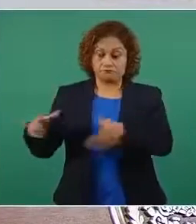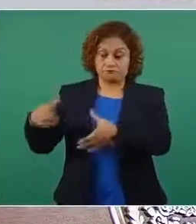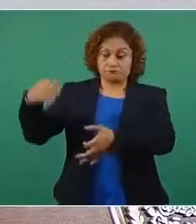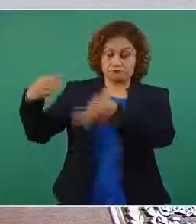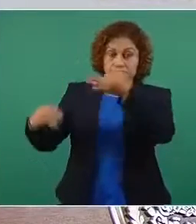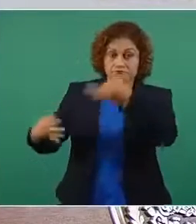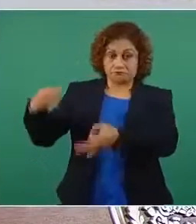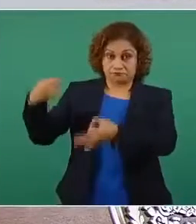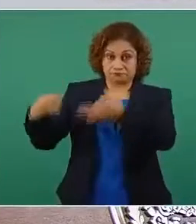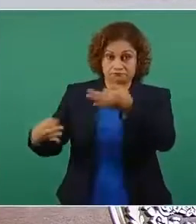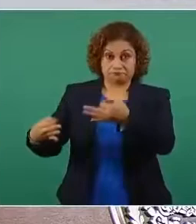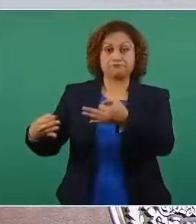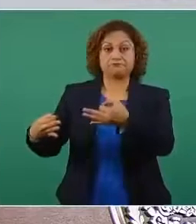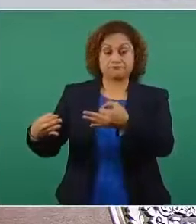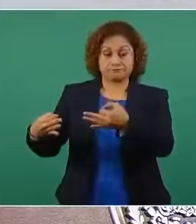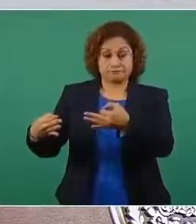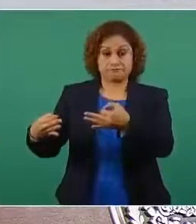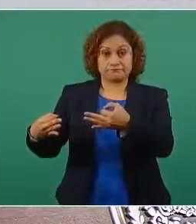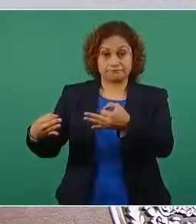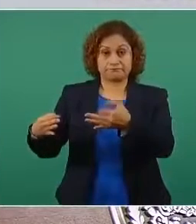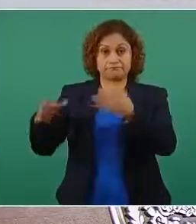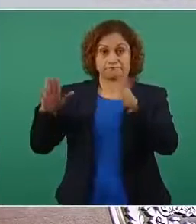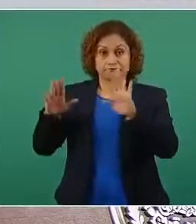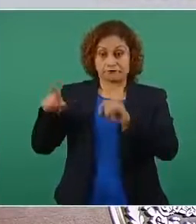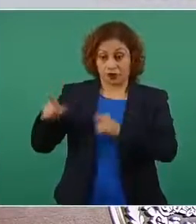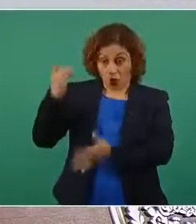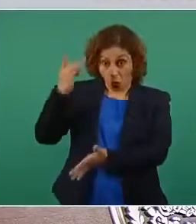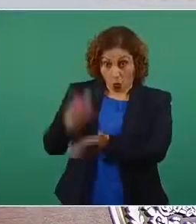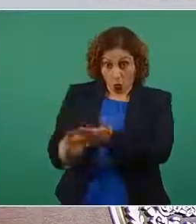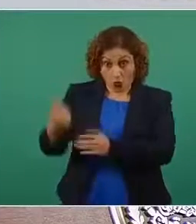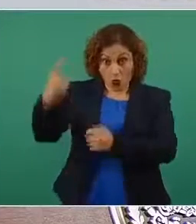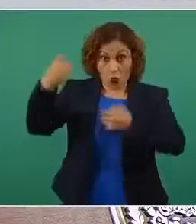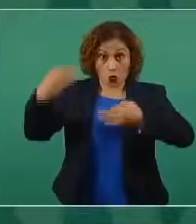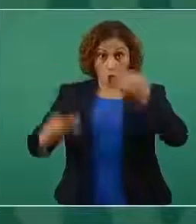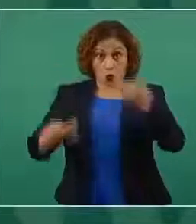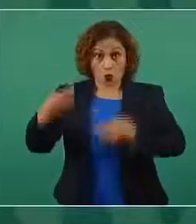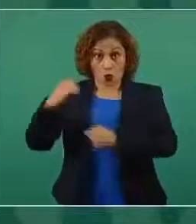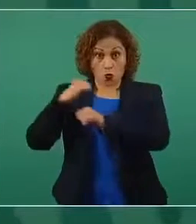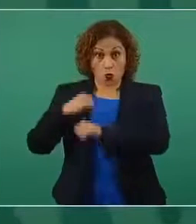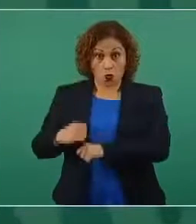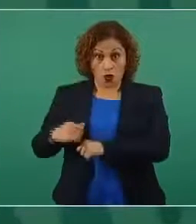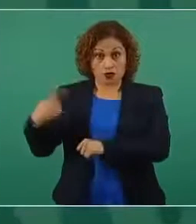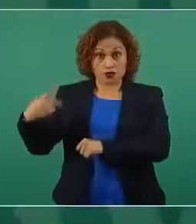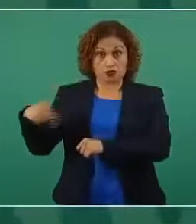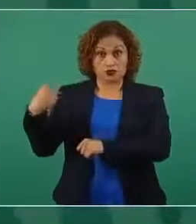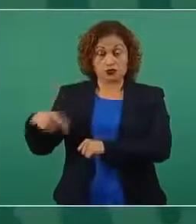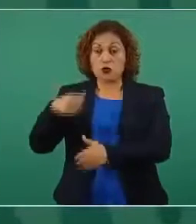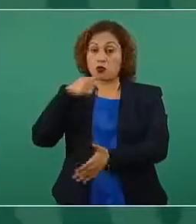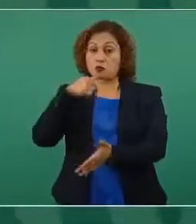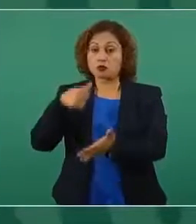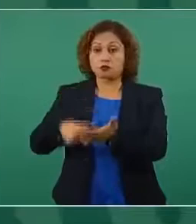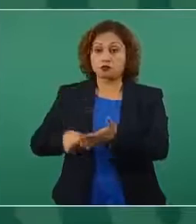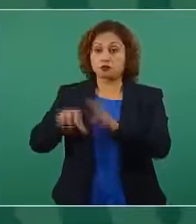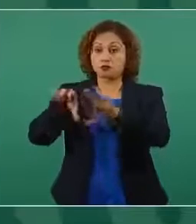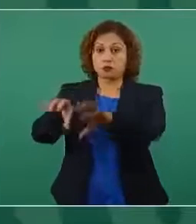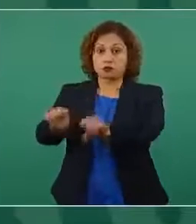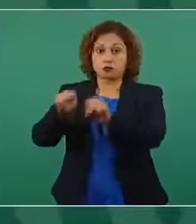Judicial, no sólo el juez que autoriza la orden de la prensión,